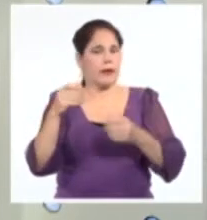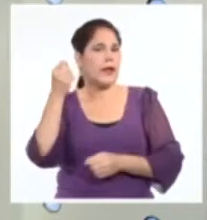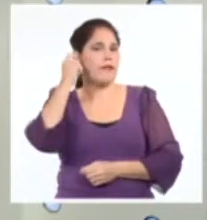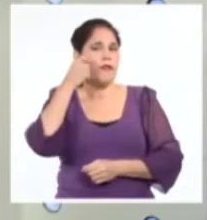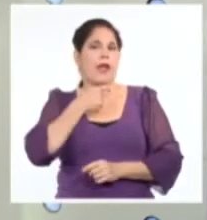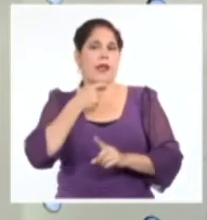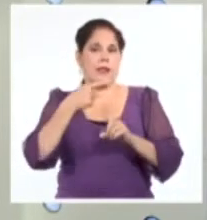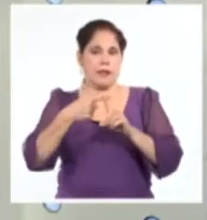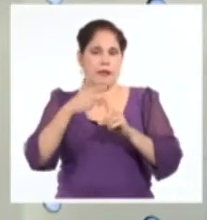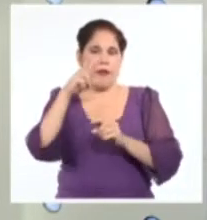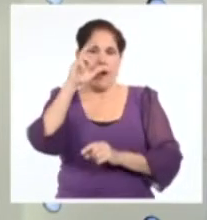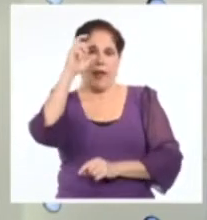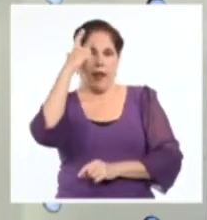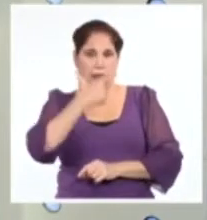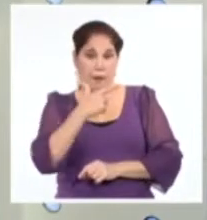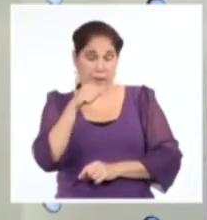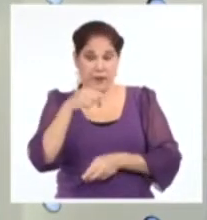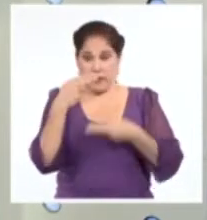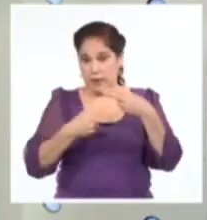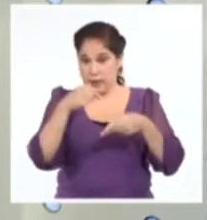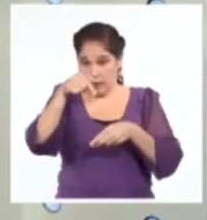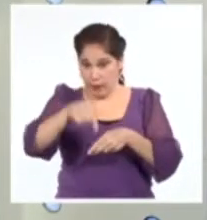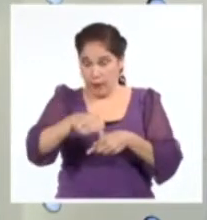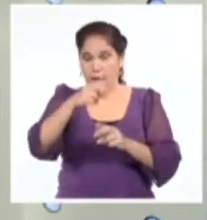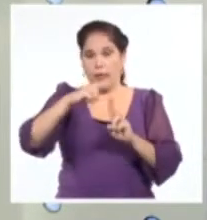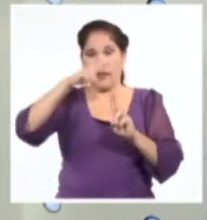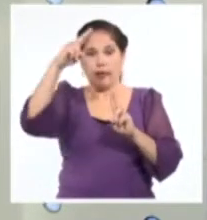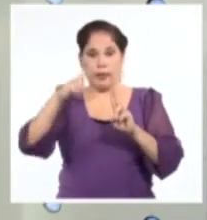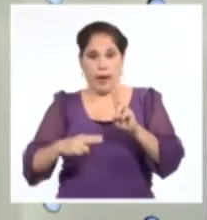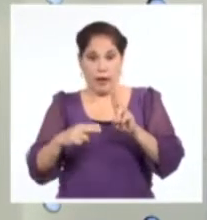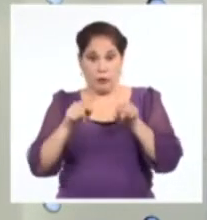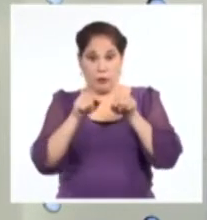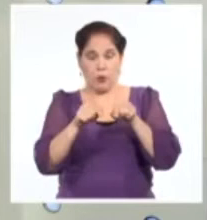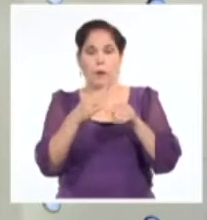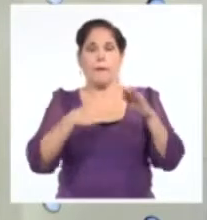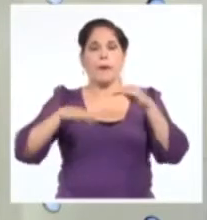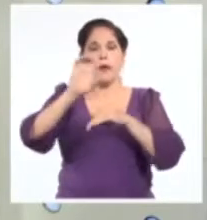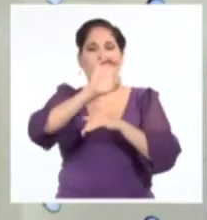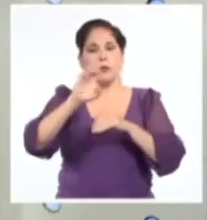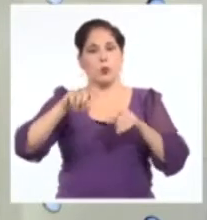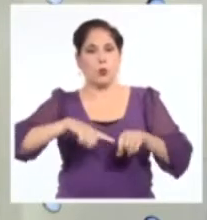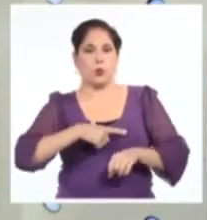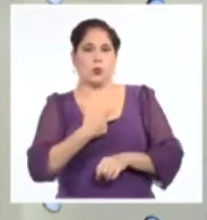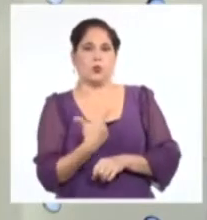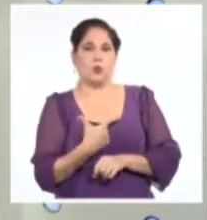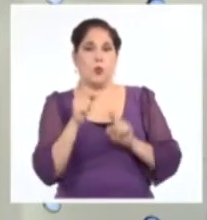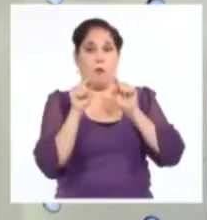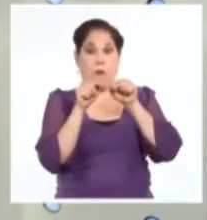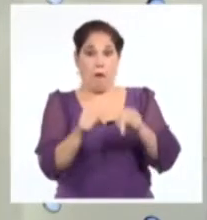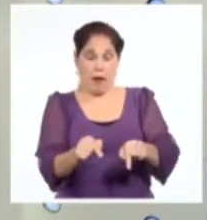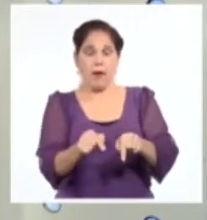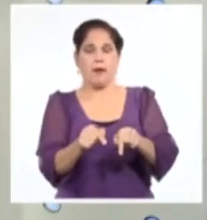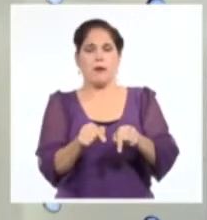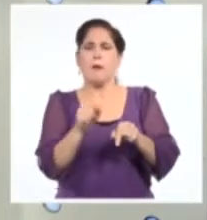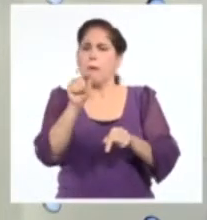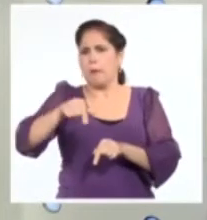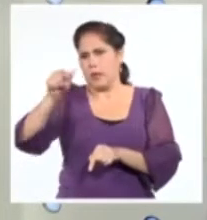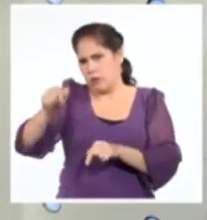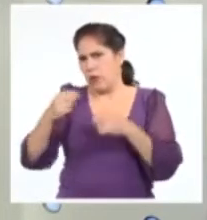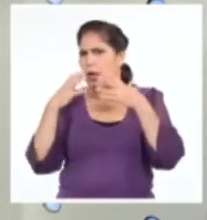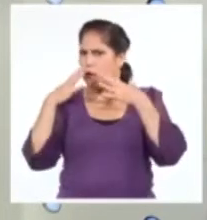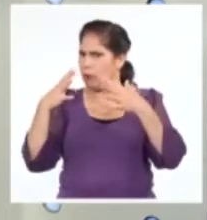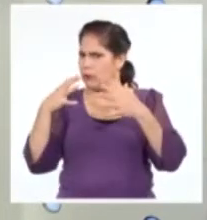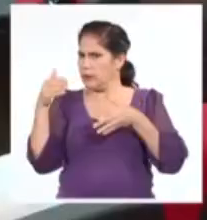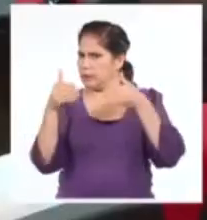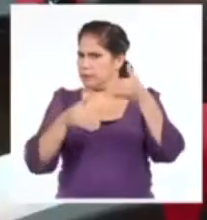Varela y Morales, La Cita se desarrolló esta vez en el Teatro Abelardo Estorino, del Ministerio de Cultura, con la presencia del titular del sector, Alpidio